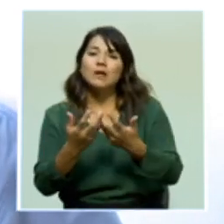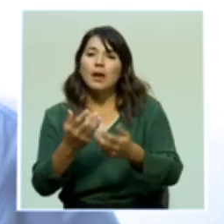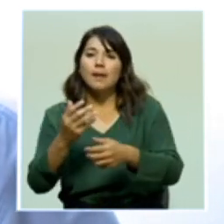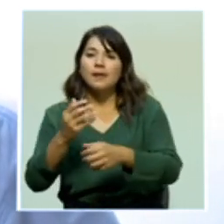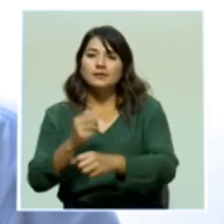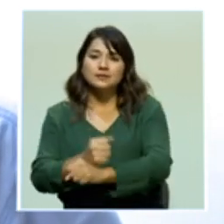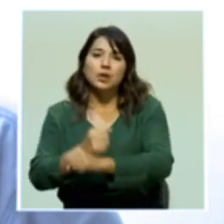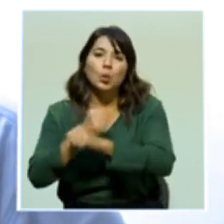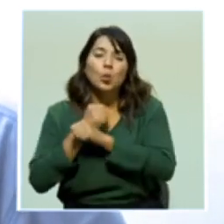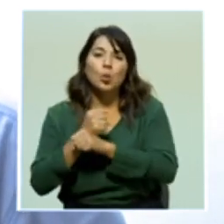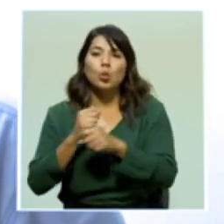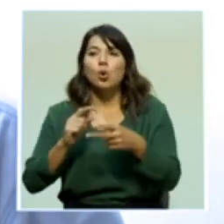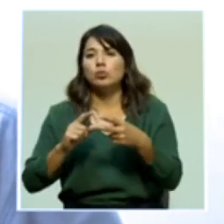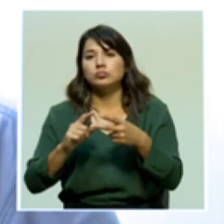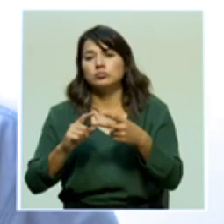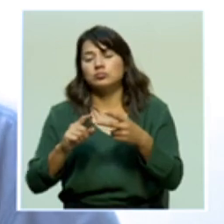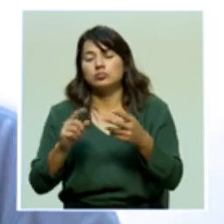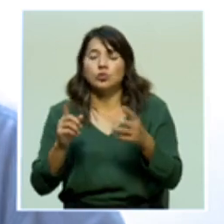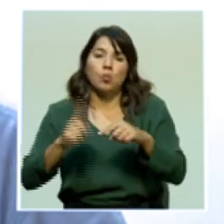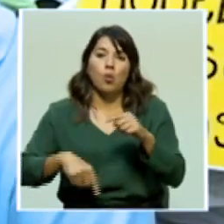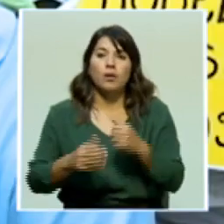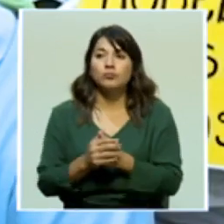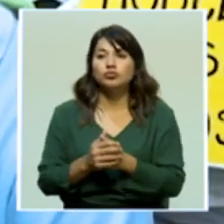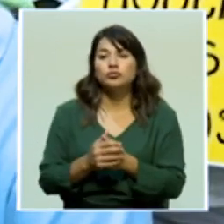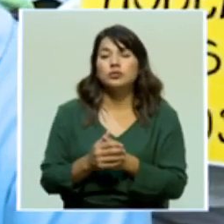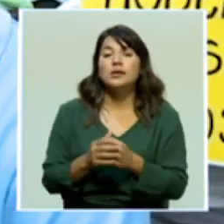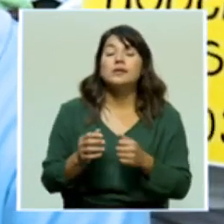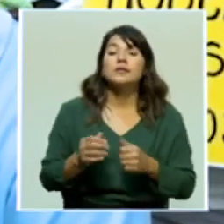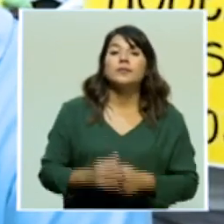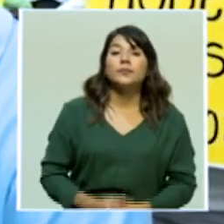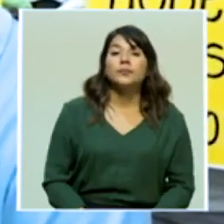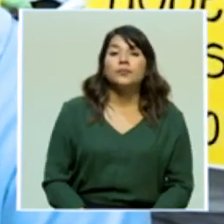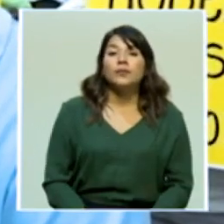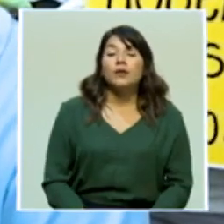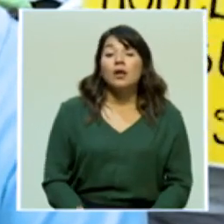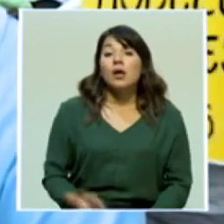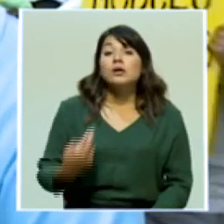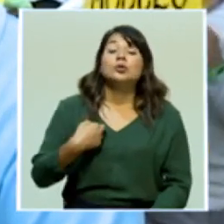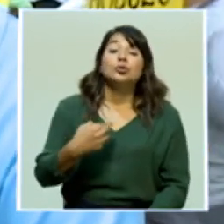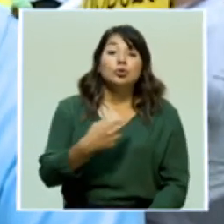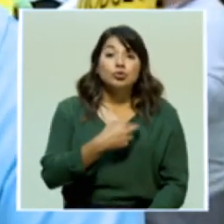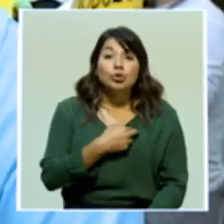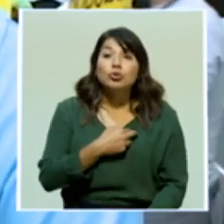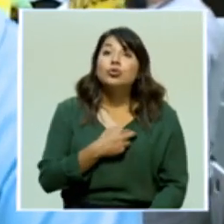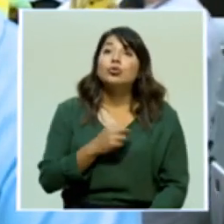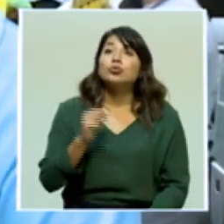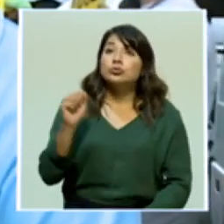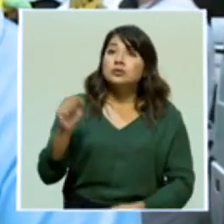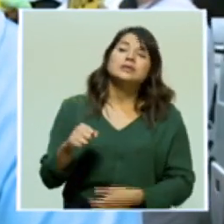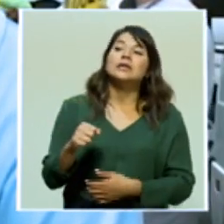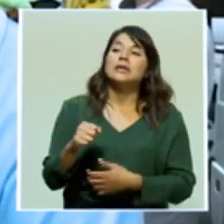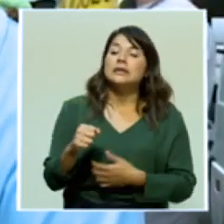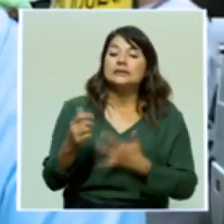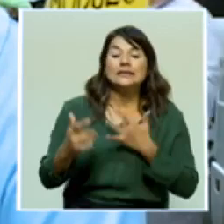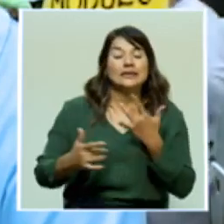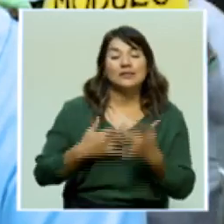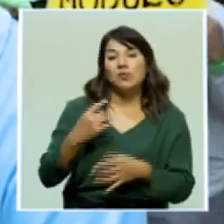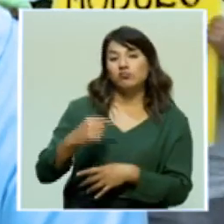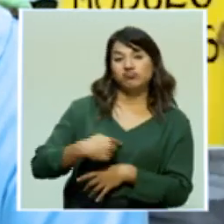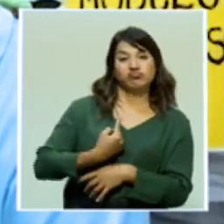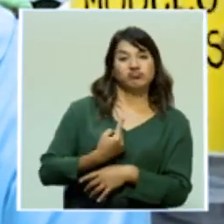Público nos quiera dar una prórroga. Que claramente, en el caso de nosotros, pues sí lo sentimos como un perjuicio porque